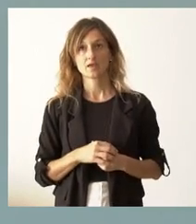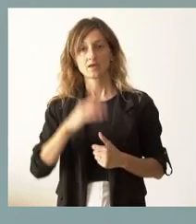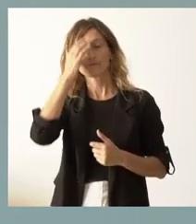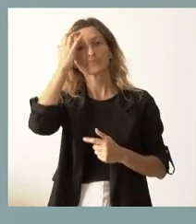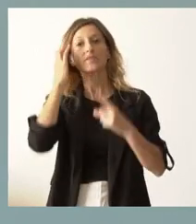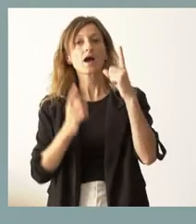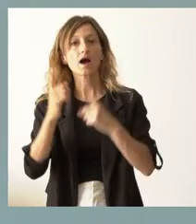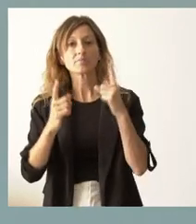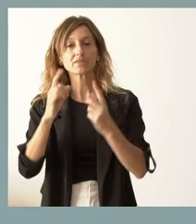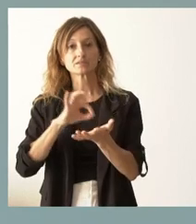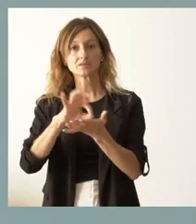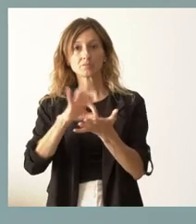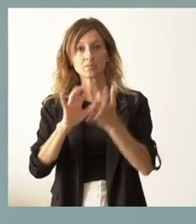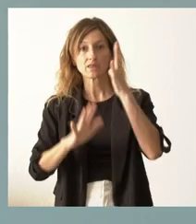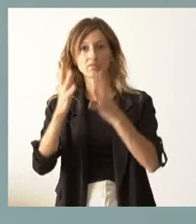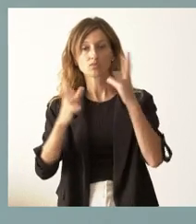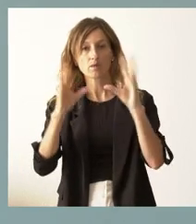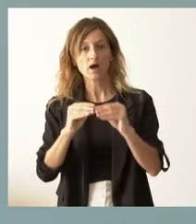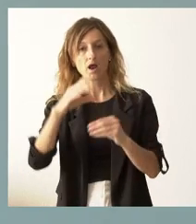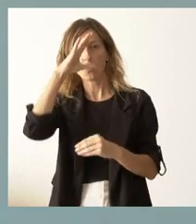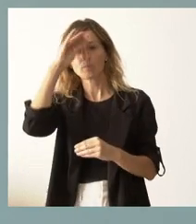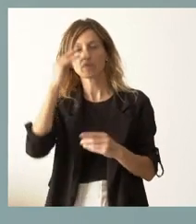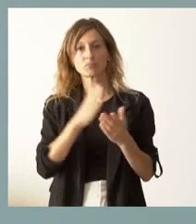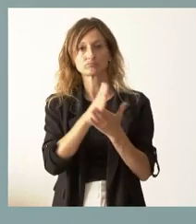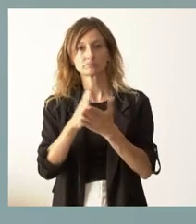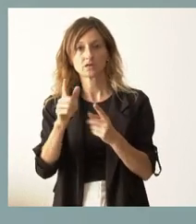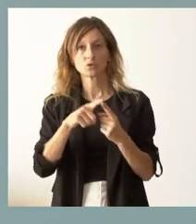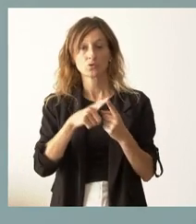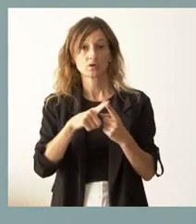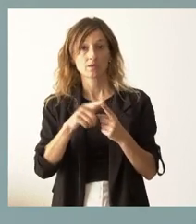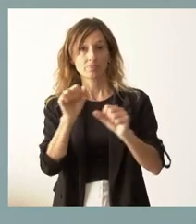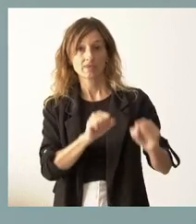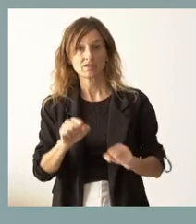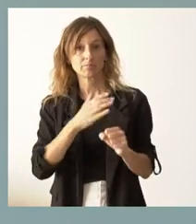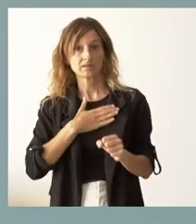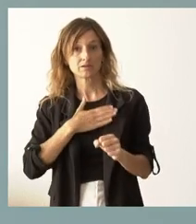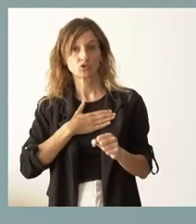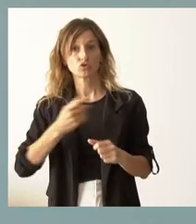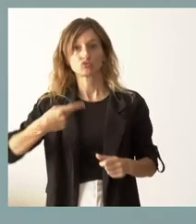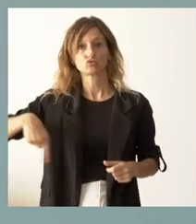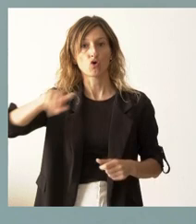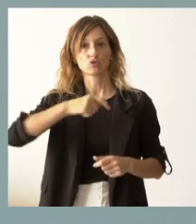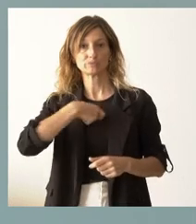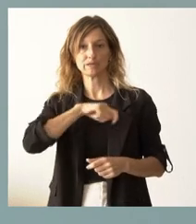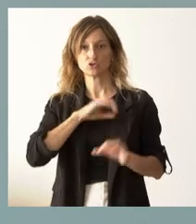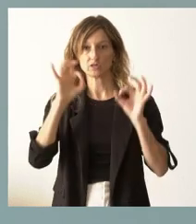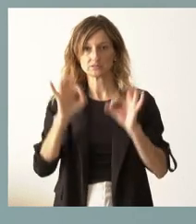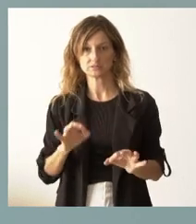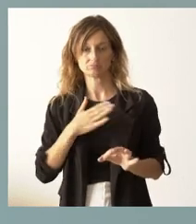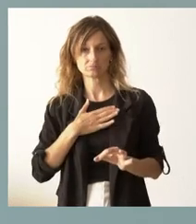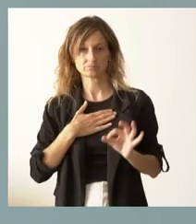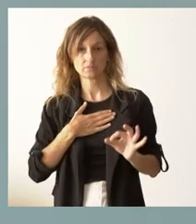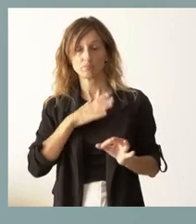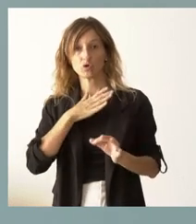servicios para extinción de incendios nos olvidamos de dos cosas. Primero, que estamos defendiendo un patrimonio que es de todos los españoles, porque nuestro